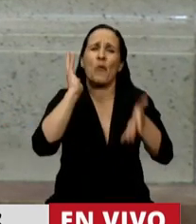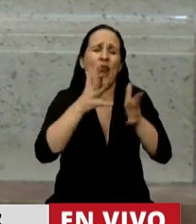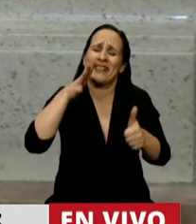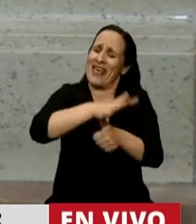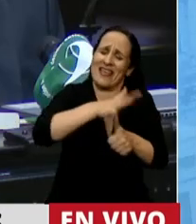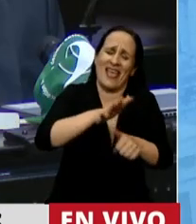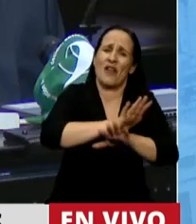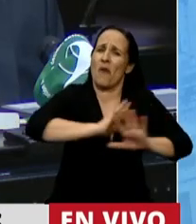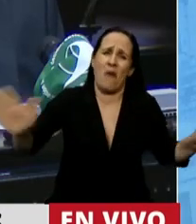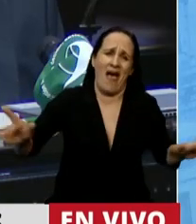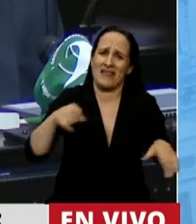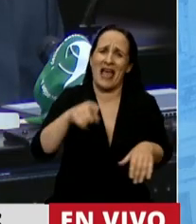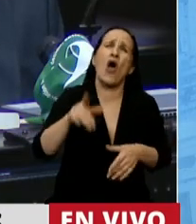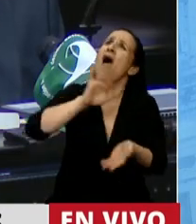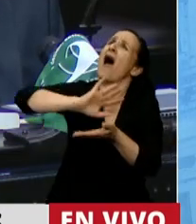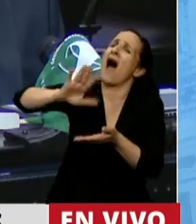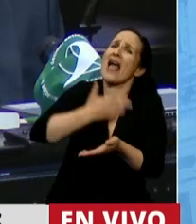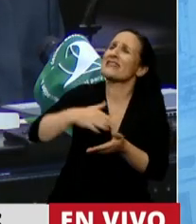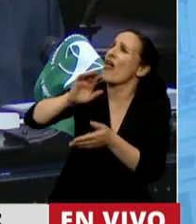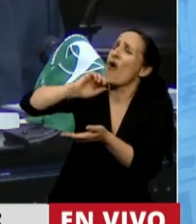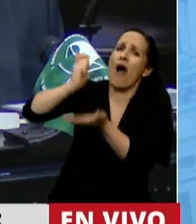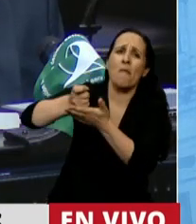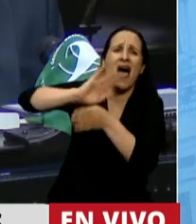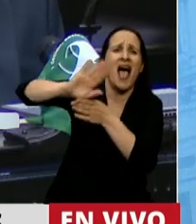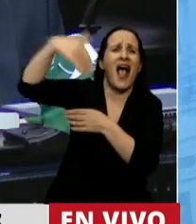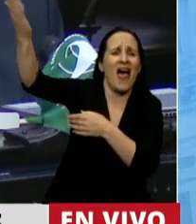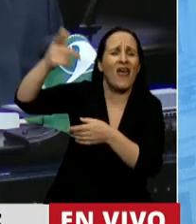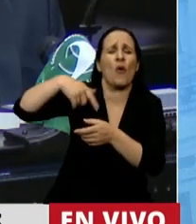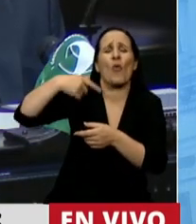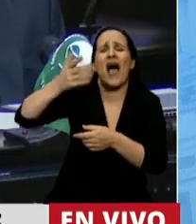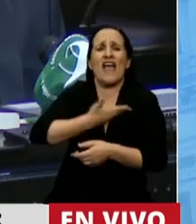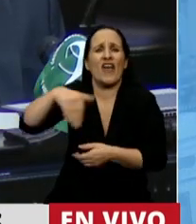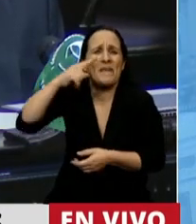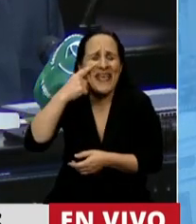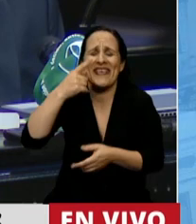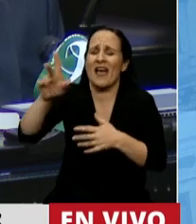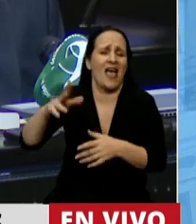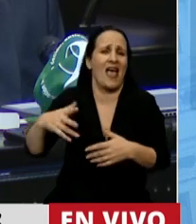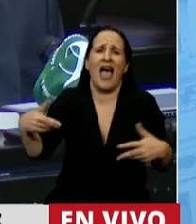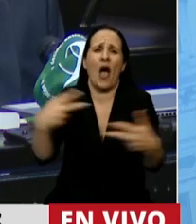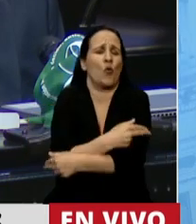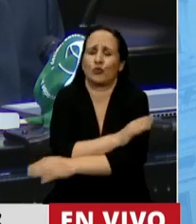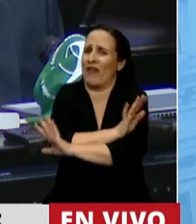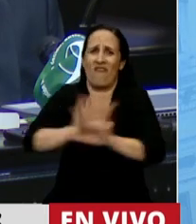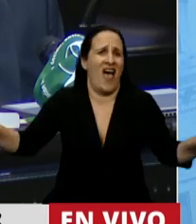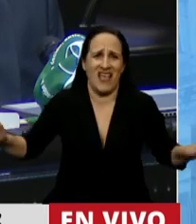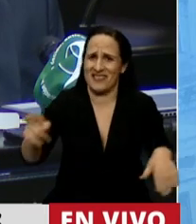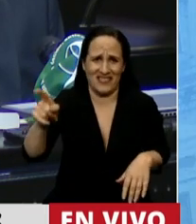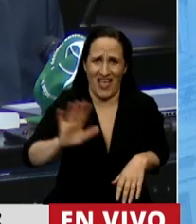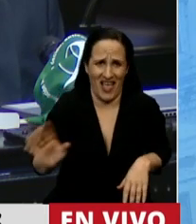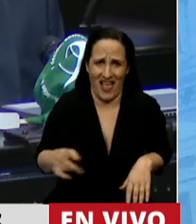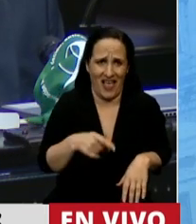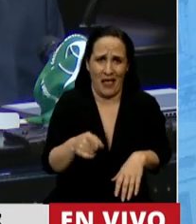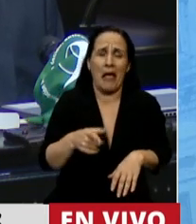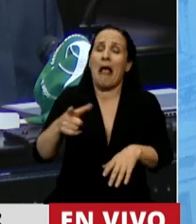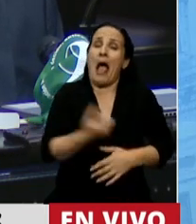refugios, no a una deuda externa usurera y fraudulente y al Fondo Monetario Internacional. Basta de ajustes contra la clase obrera y contra las mujeres